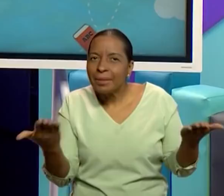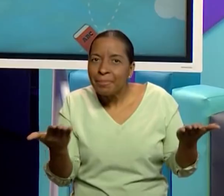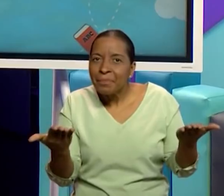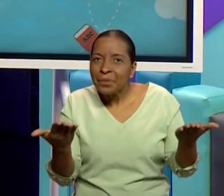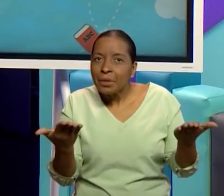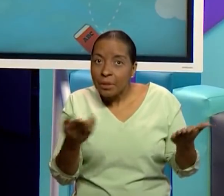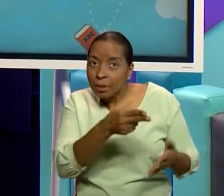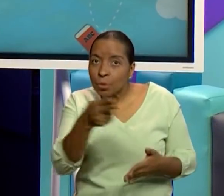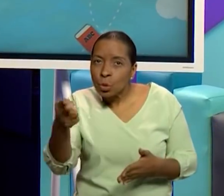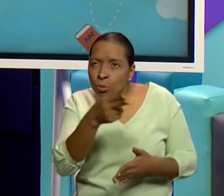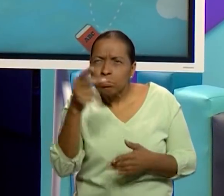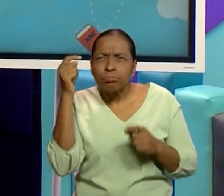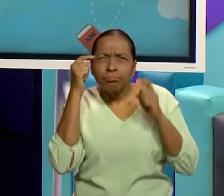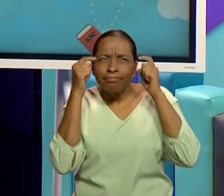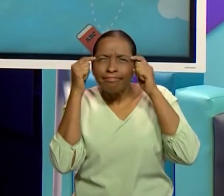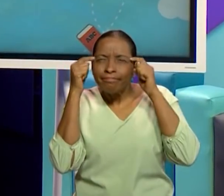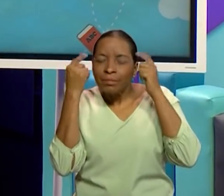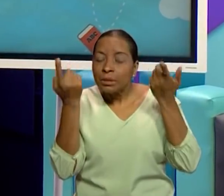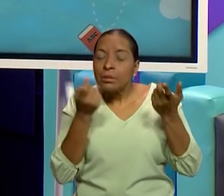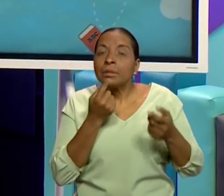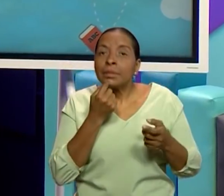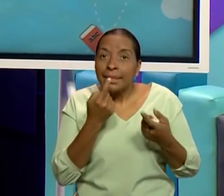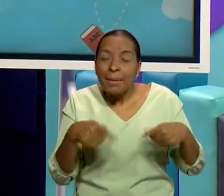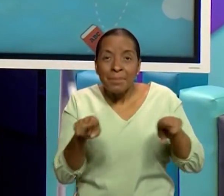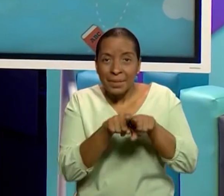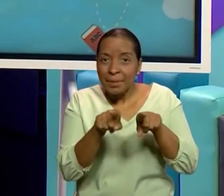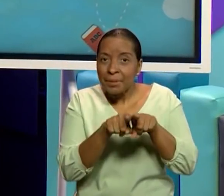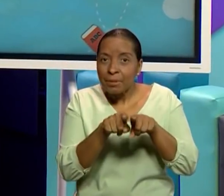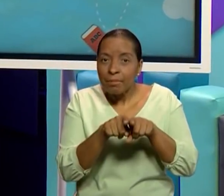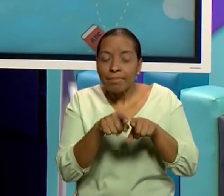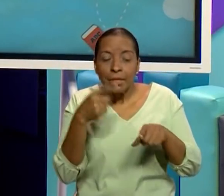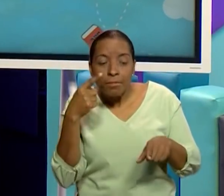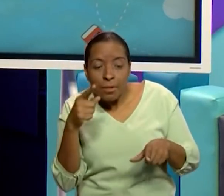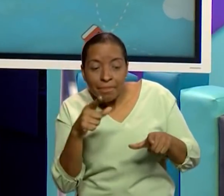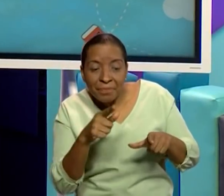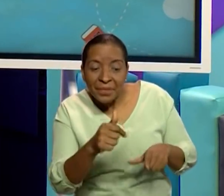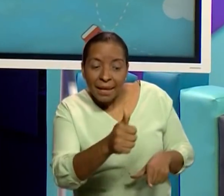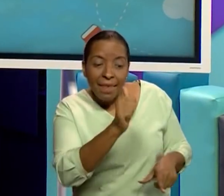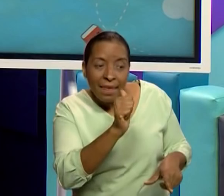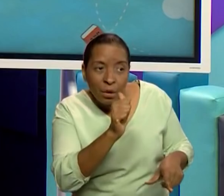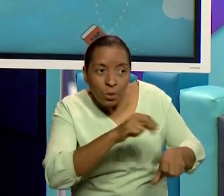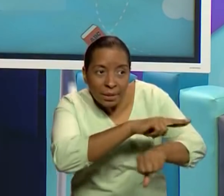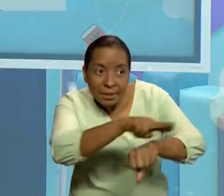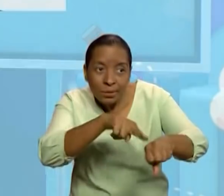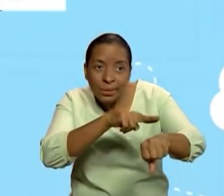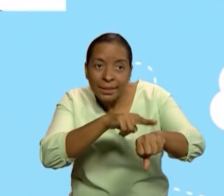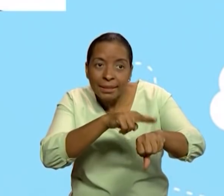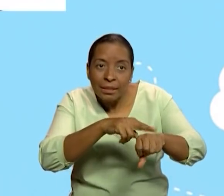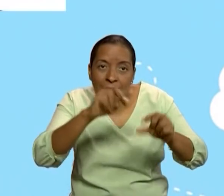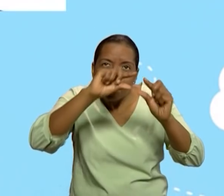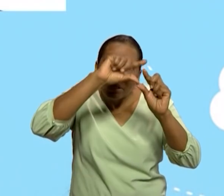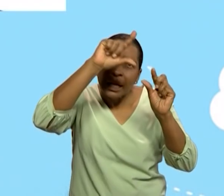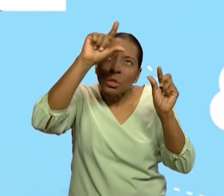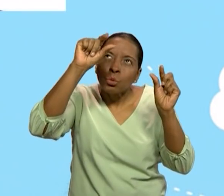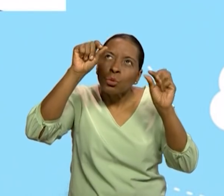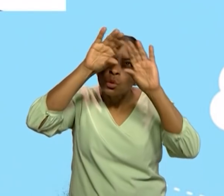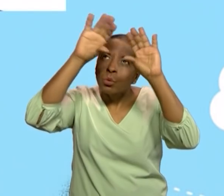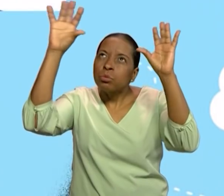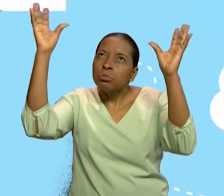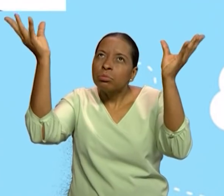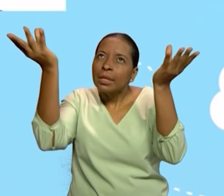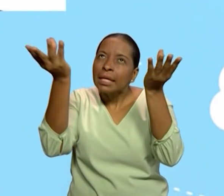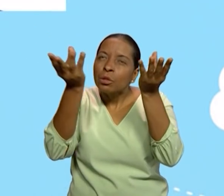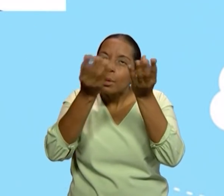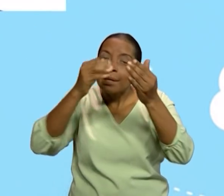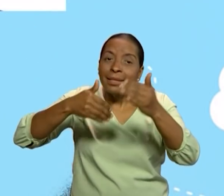seguros han recordado que también encontramos el agua en la naturaleza, en las nubes, que luego